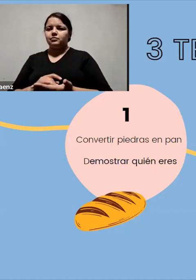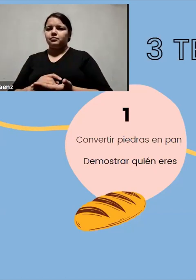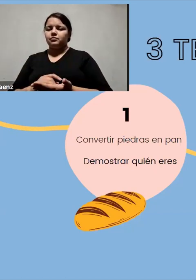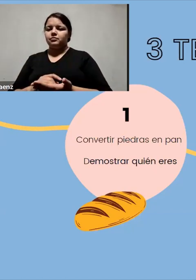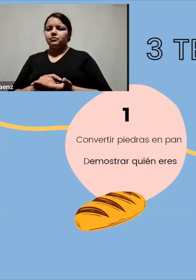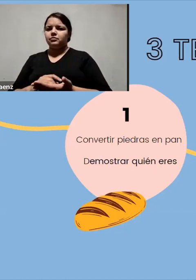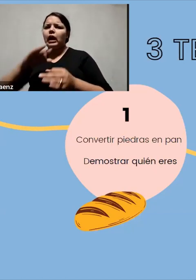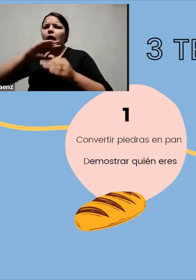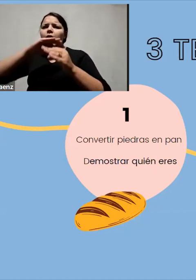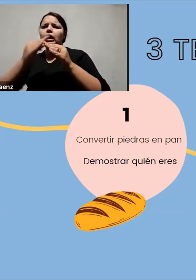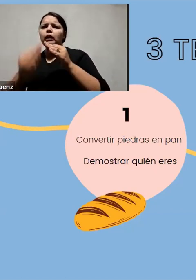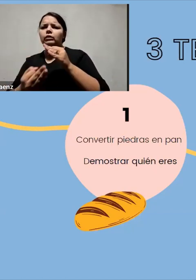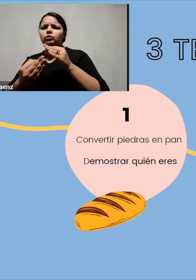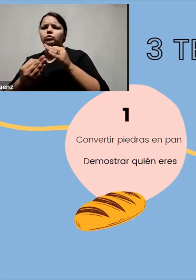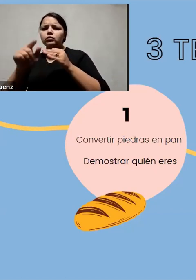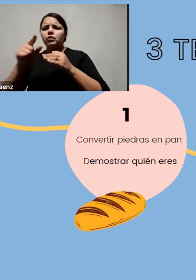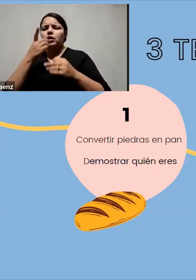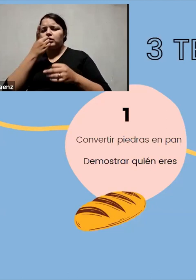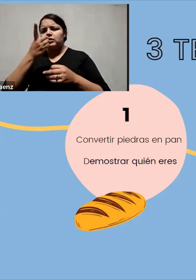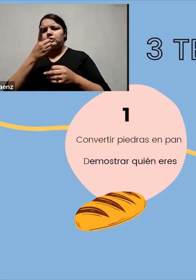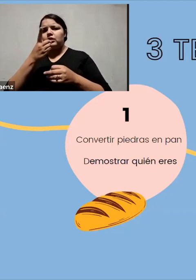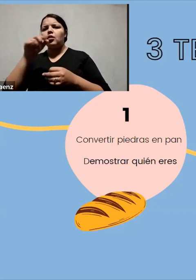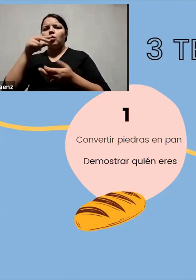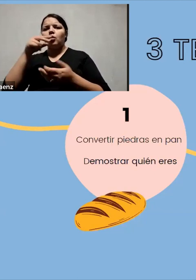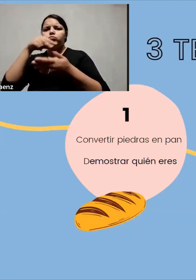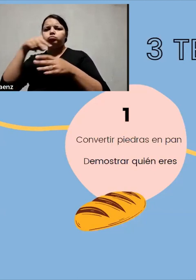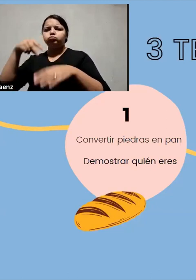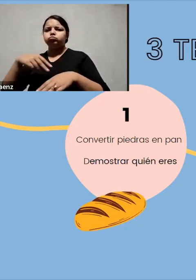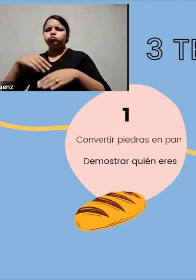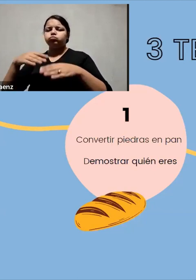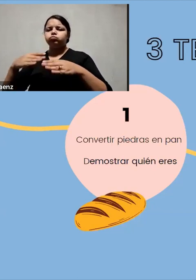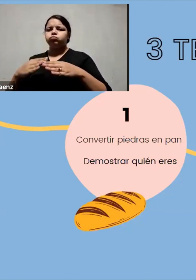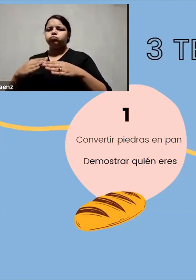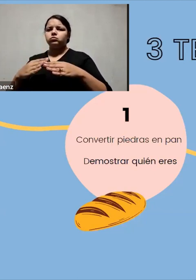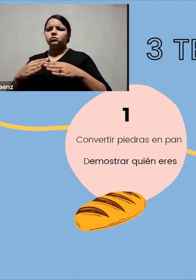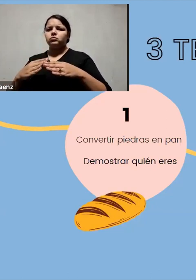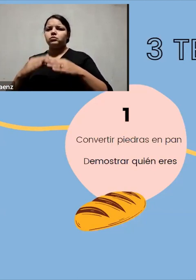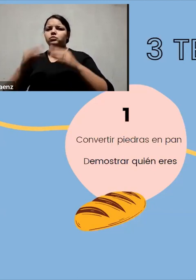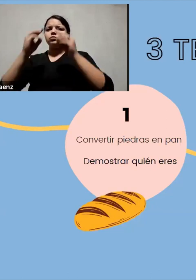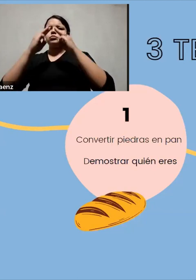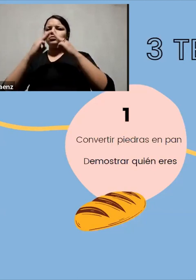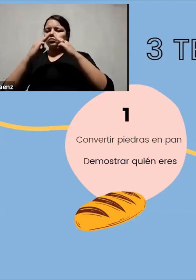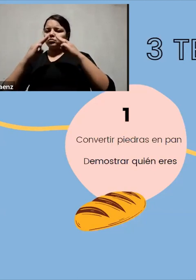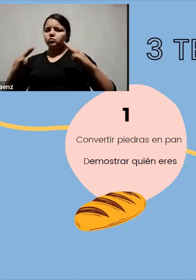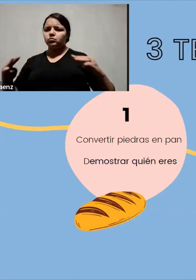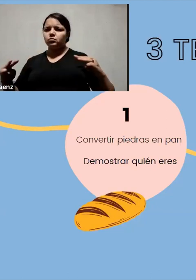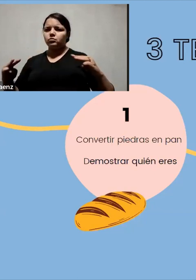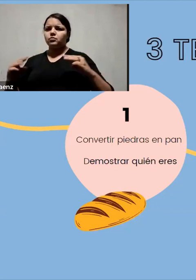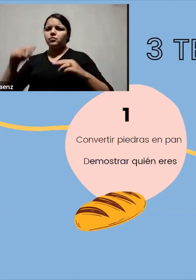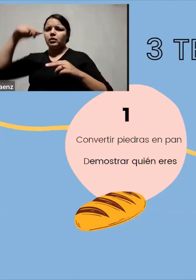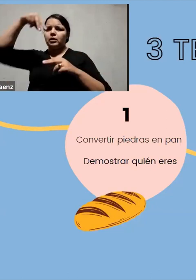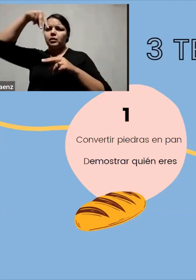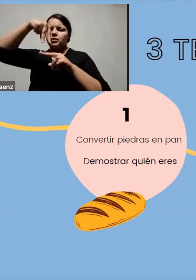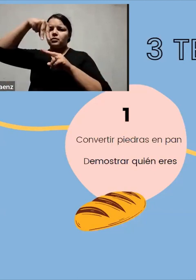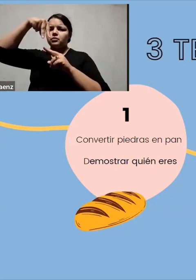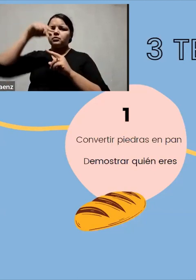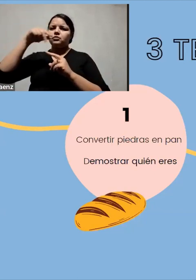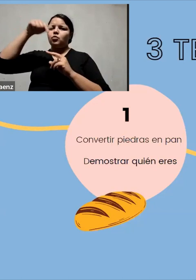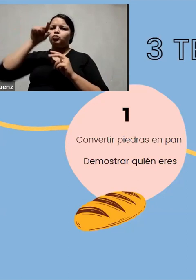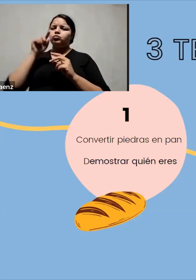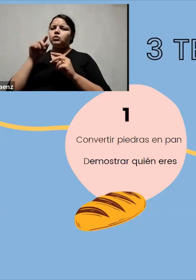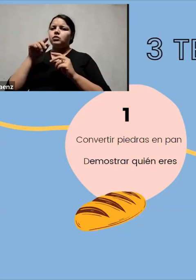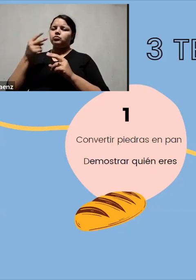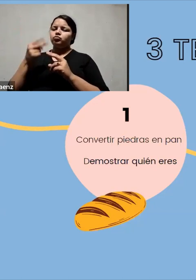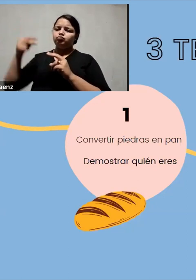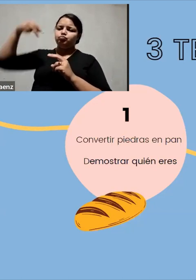salta que tus ángeles te salvarán. Tú, por ser hijo de Dios, tienes un privilegio y hagas lo que hagas, te van a salvar. No